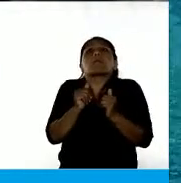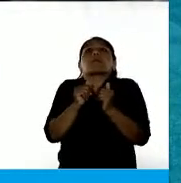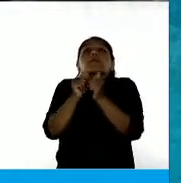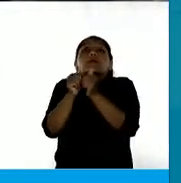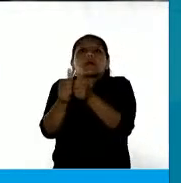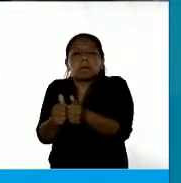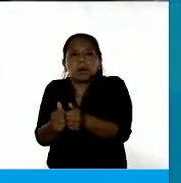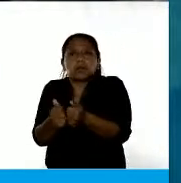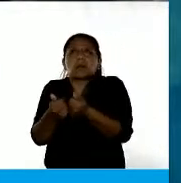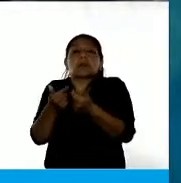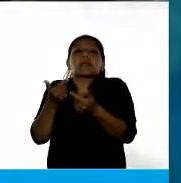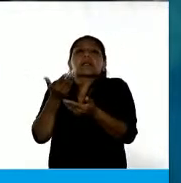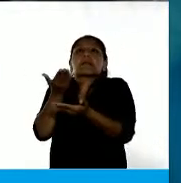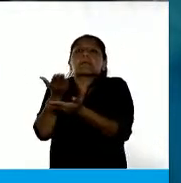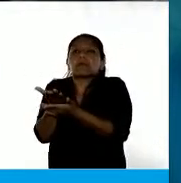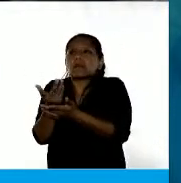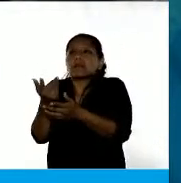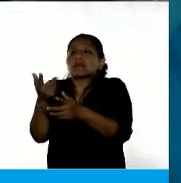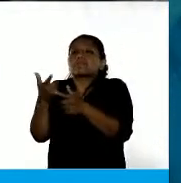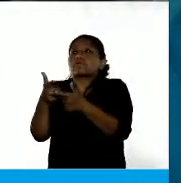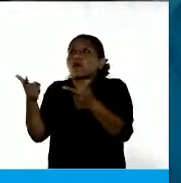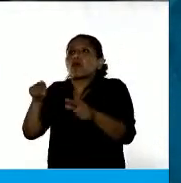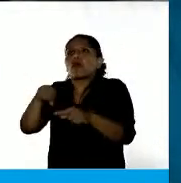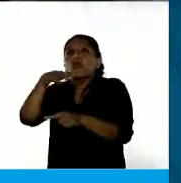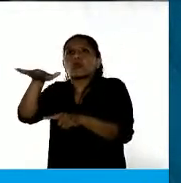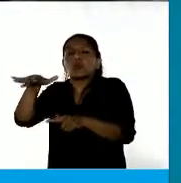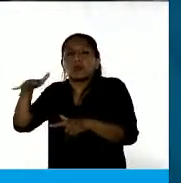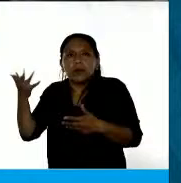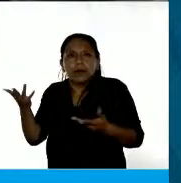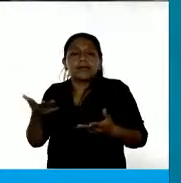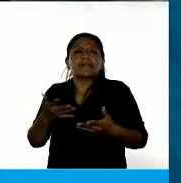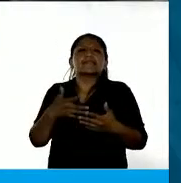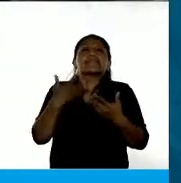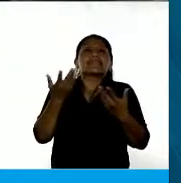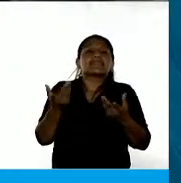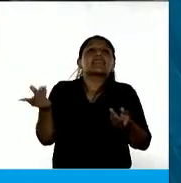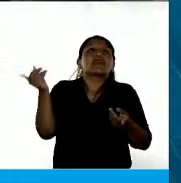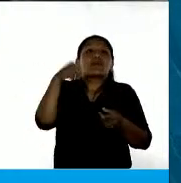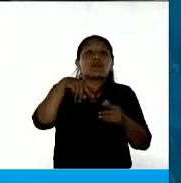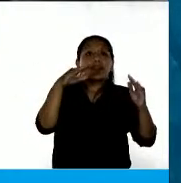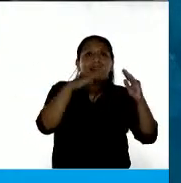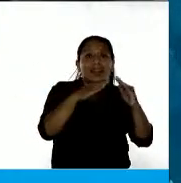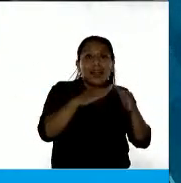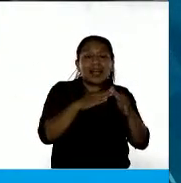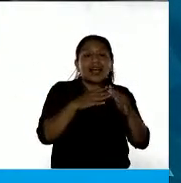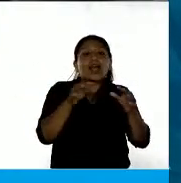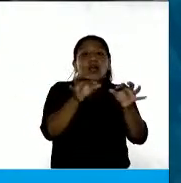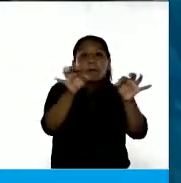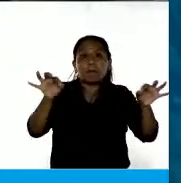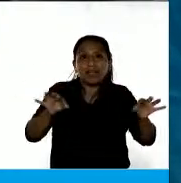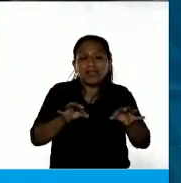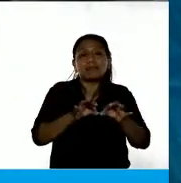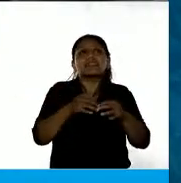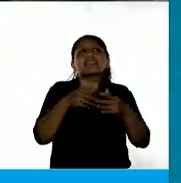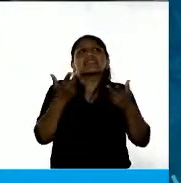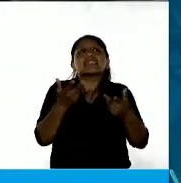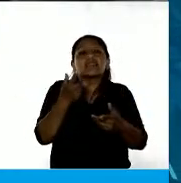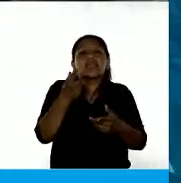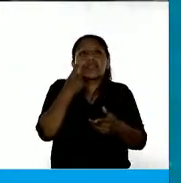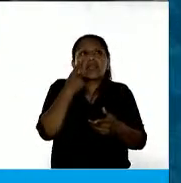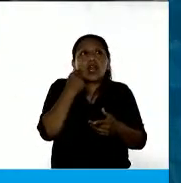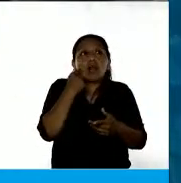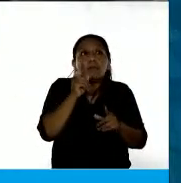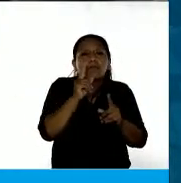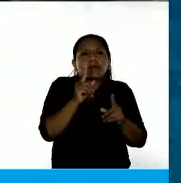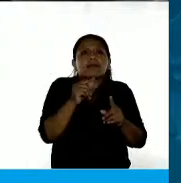solicitó y no encontró, cuando tiene que volver a la casa con perimetral y exclusión del hogar y el tipo violento